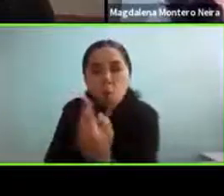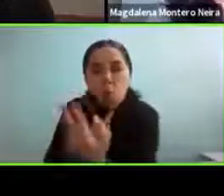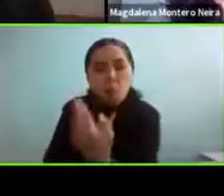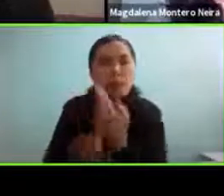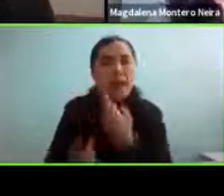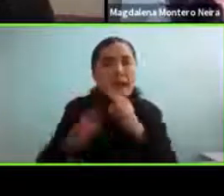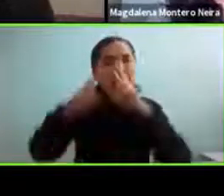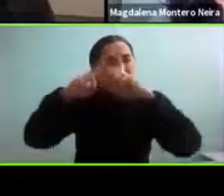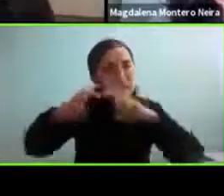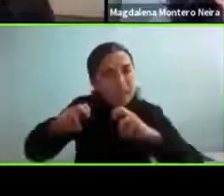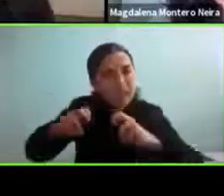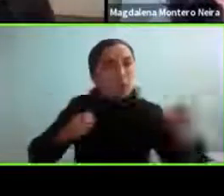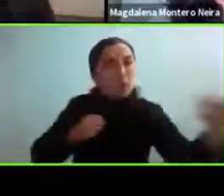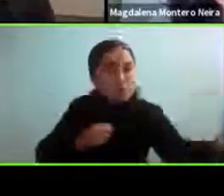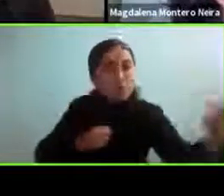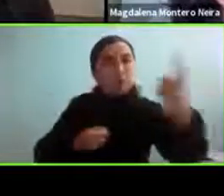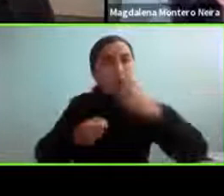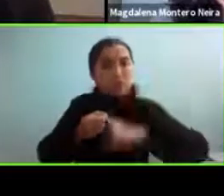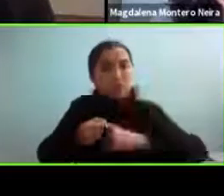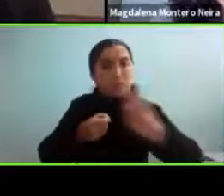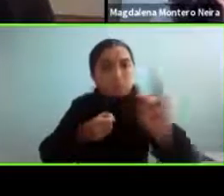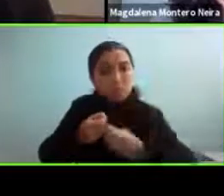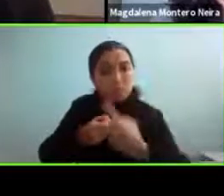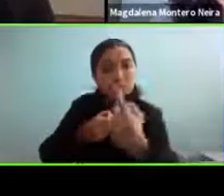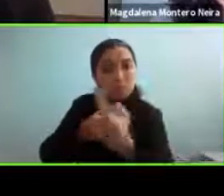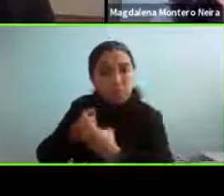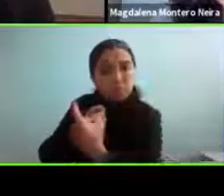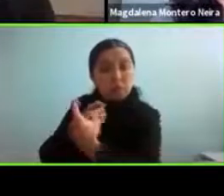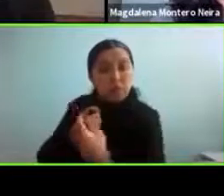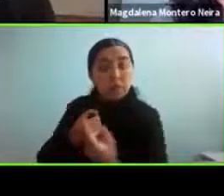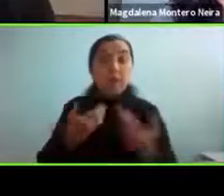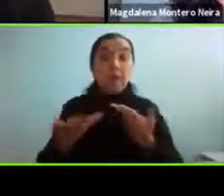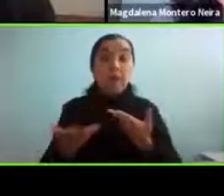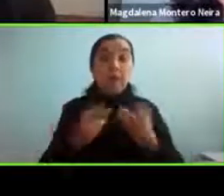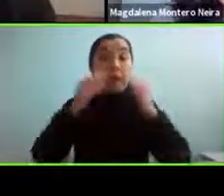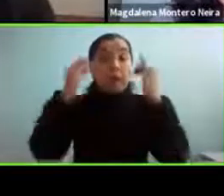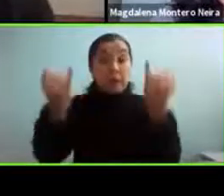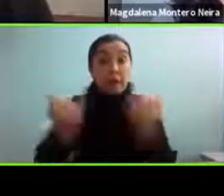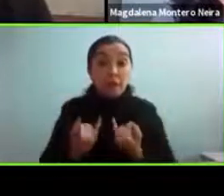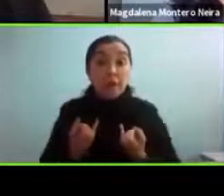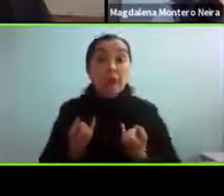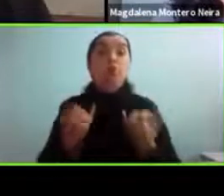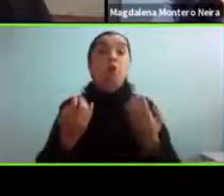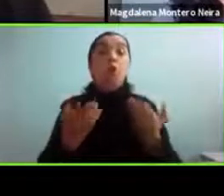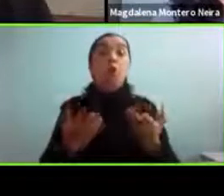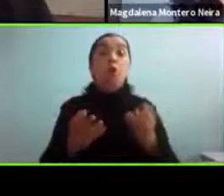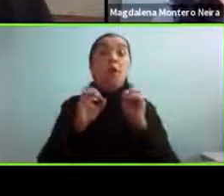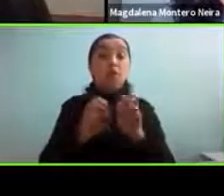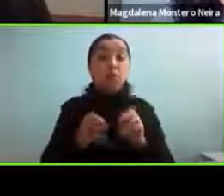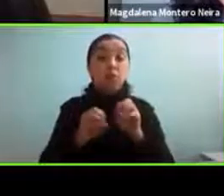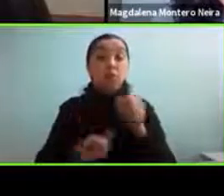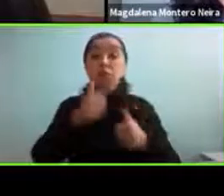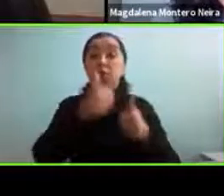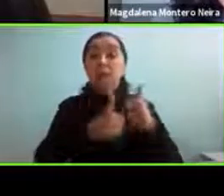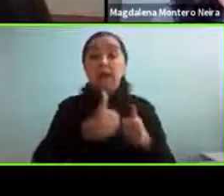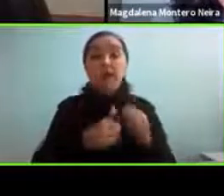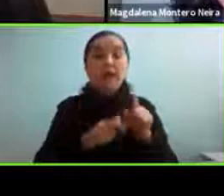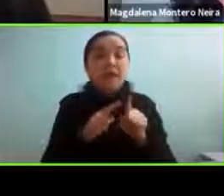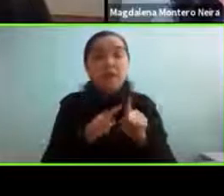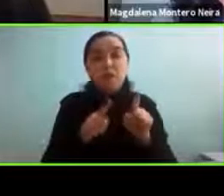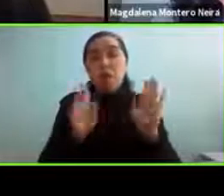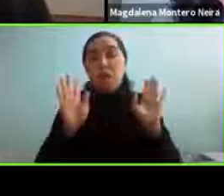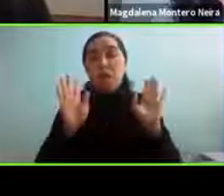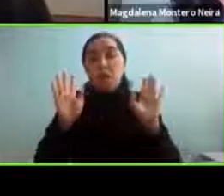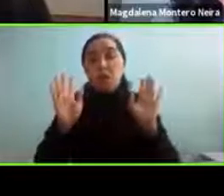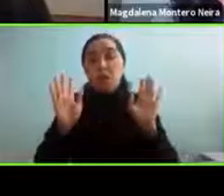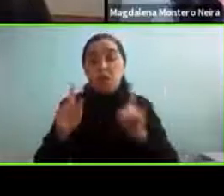vamos a para anunciar mejor con respecto a la información la biografía la capacitación profesional eso es otro cantar y muchos de los hallazgos